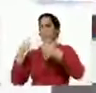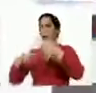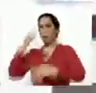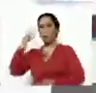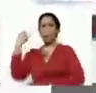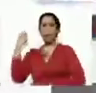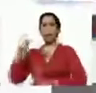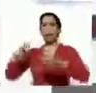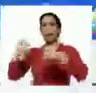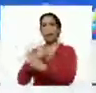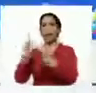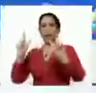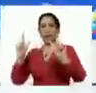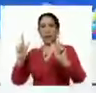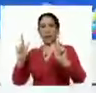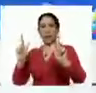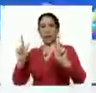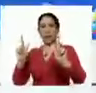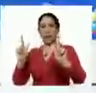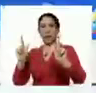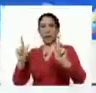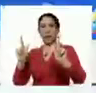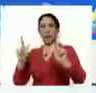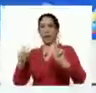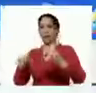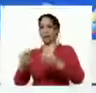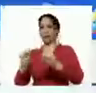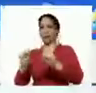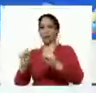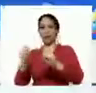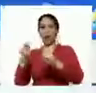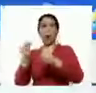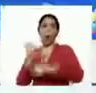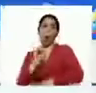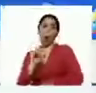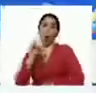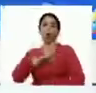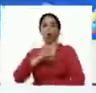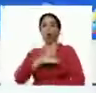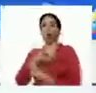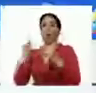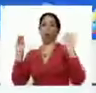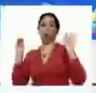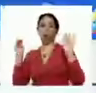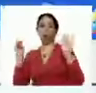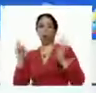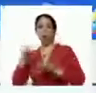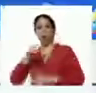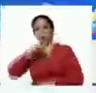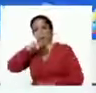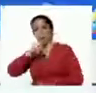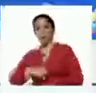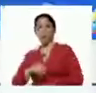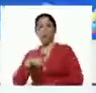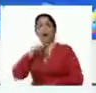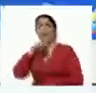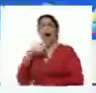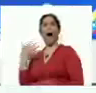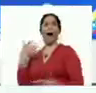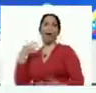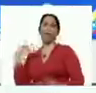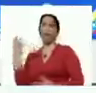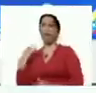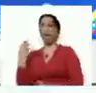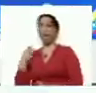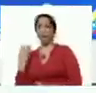neoliberales, colondrinas o socialdemócratas, que les gusta hablar por hablar. No